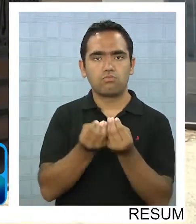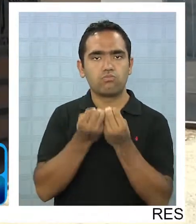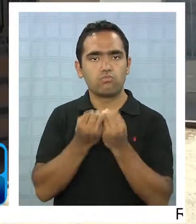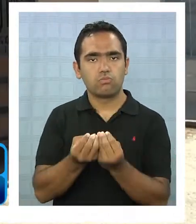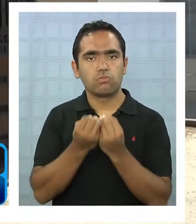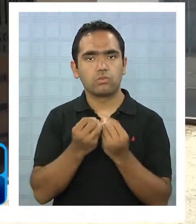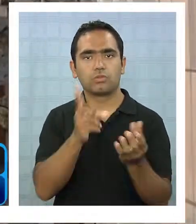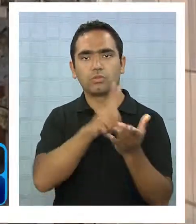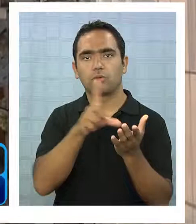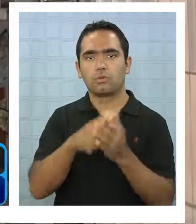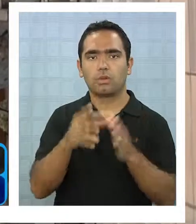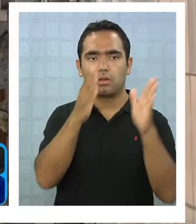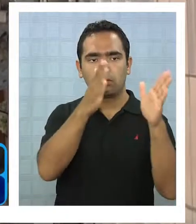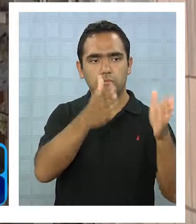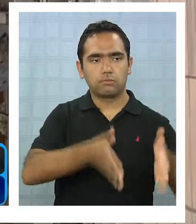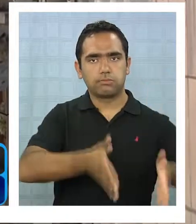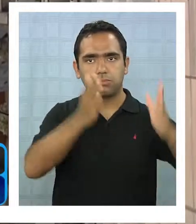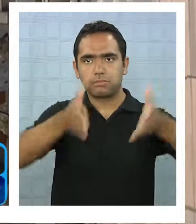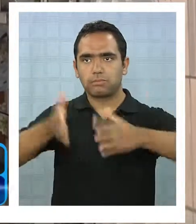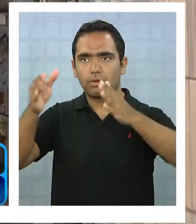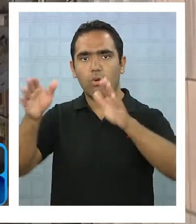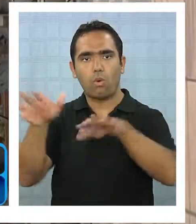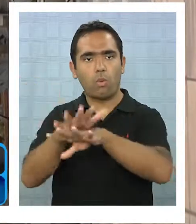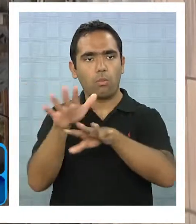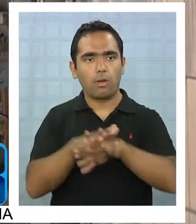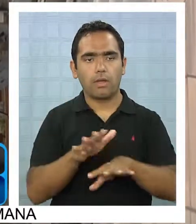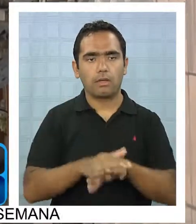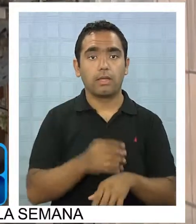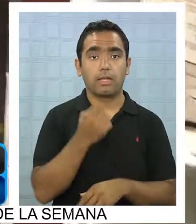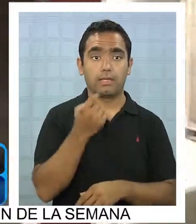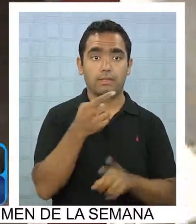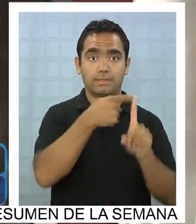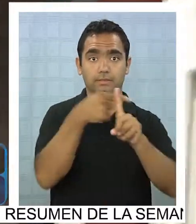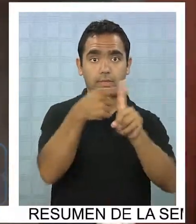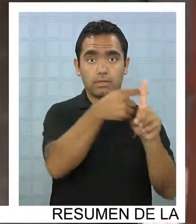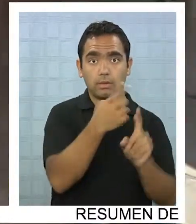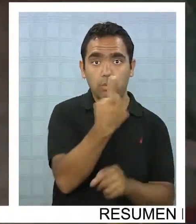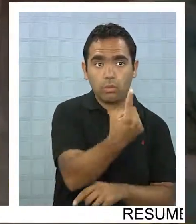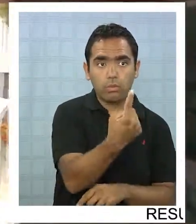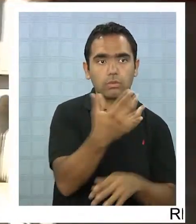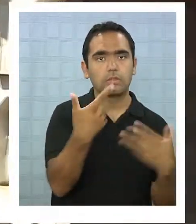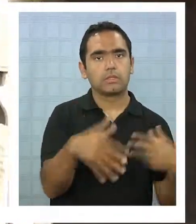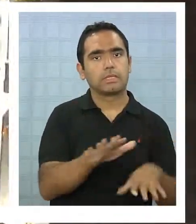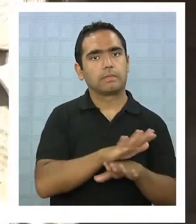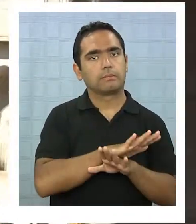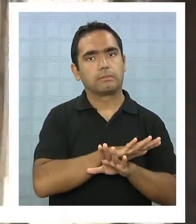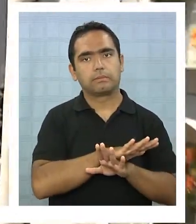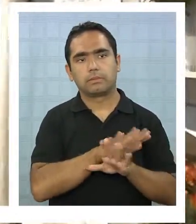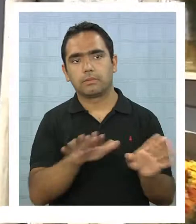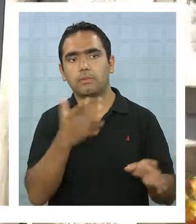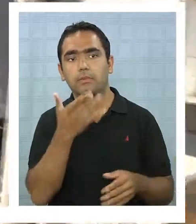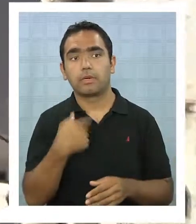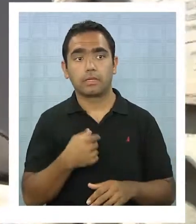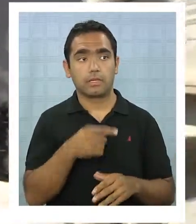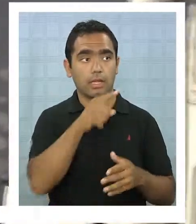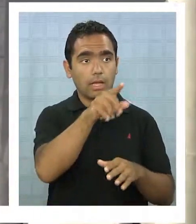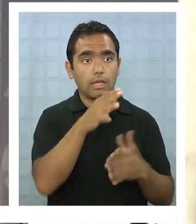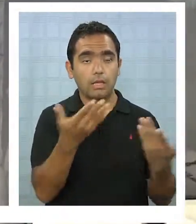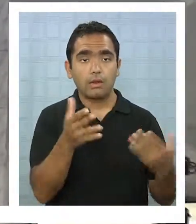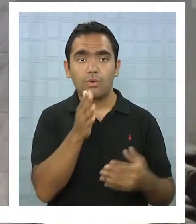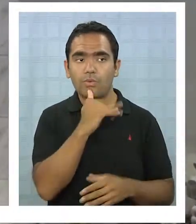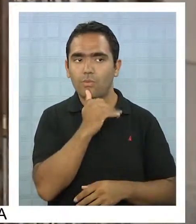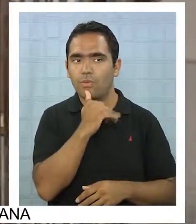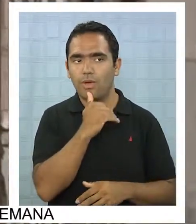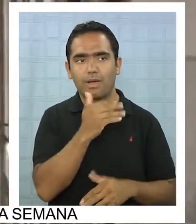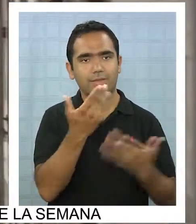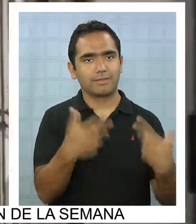disponibles cada vez van siendo menos. De hecho, en el 1 la situación ya llegó a un punto final, porque las tumbas disponibles casi no